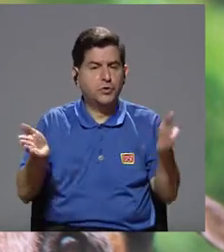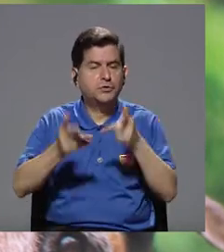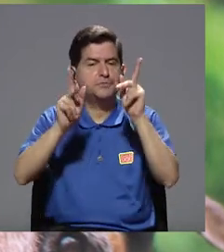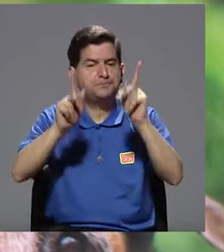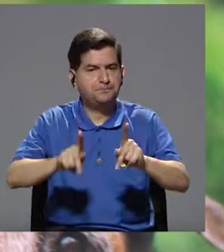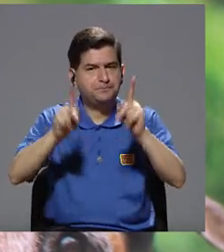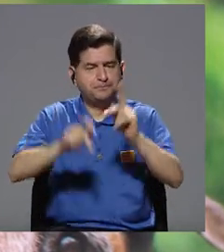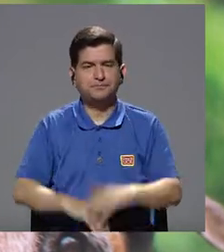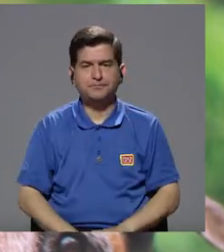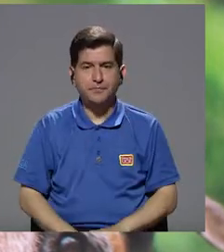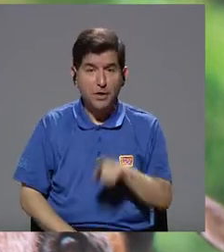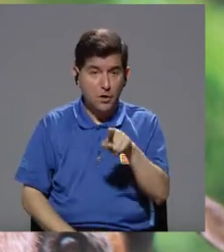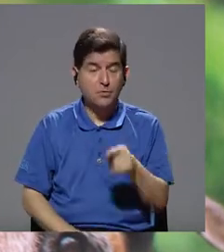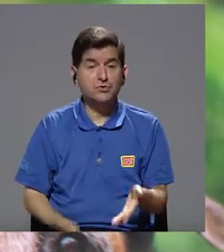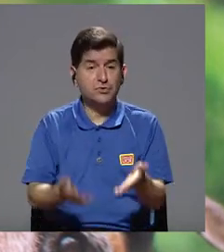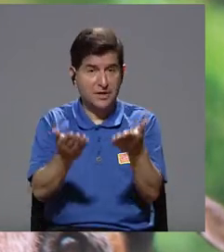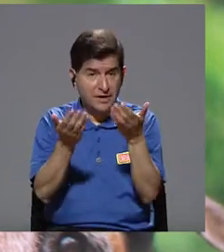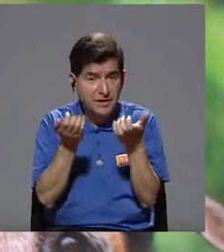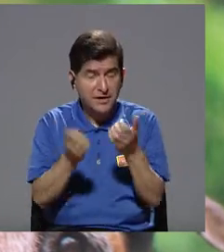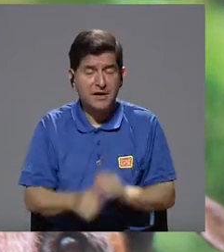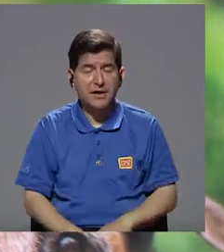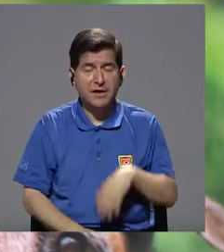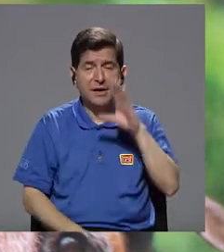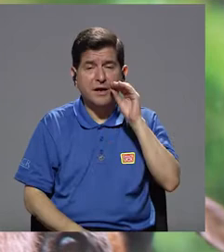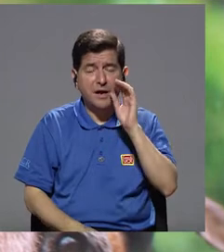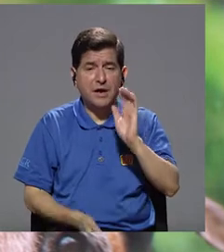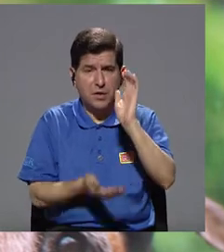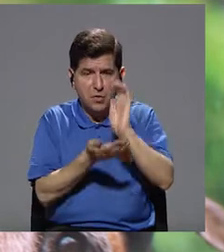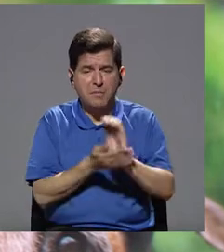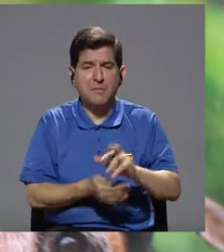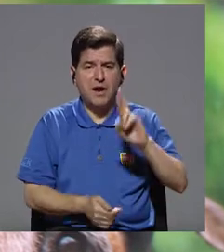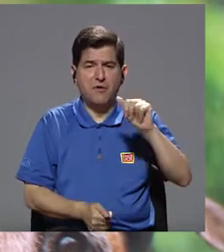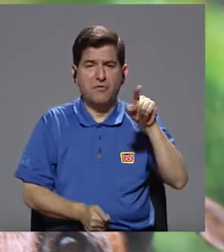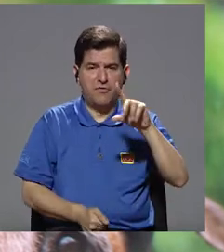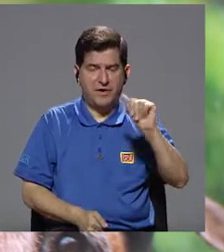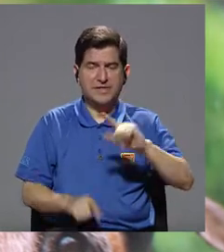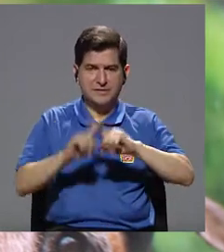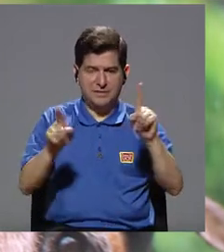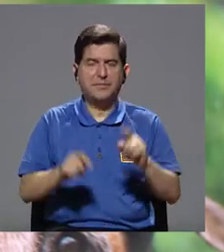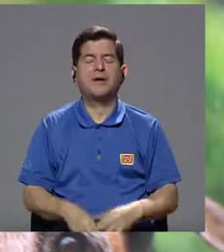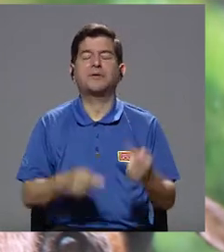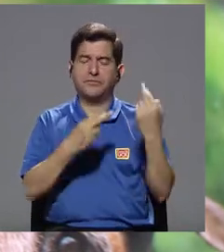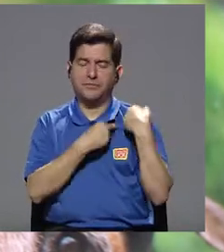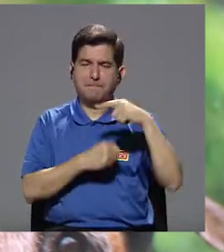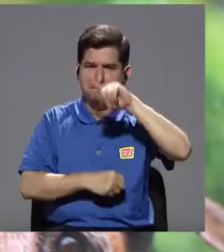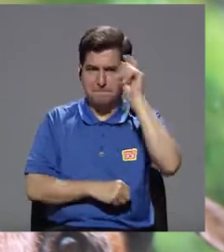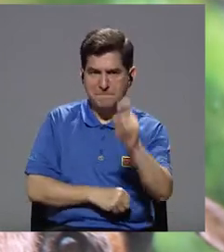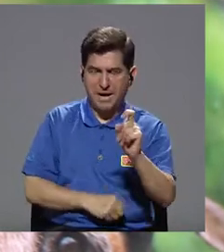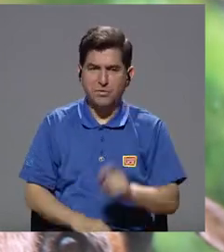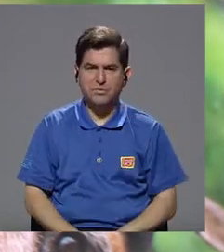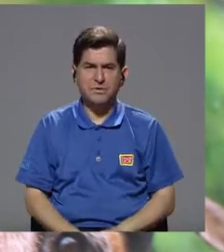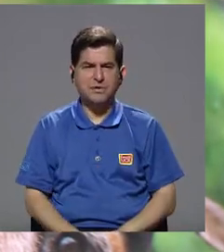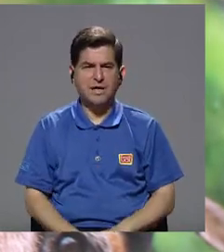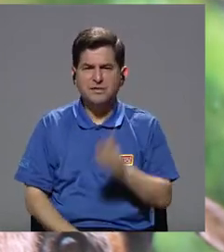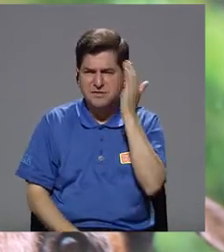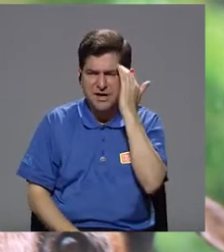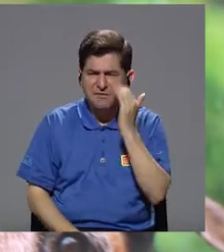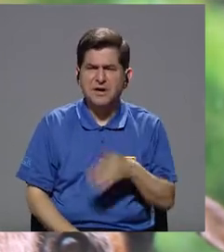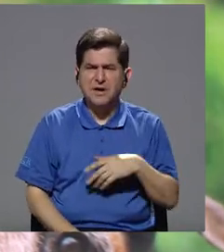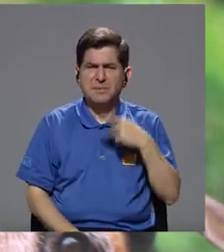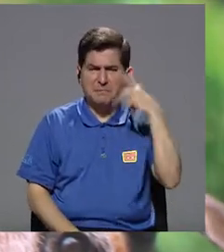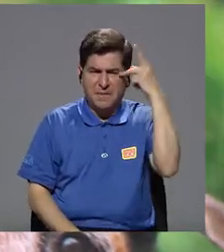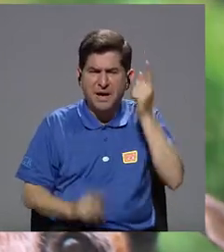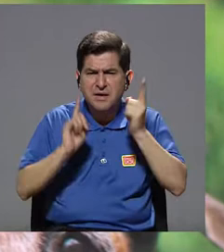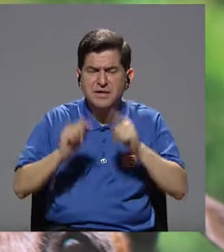alentamos a la población de que si usted va a adquirir un cachorro de raza está bien, pero que usted sea responsable y pregunte si puede ver a los papás,